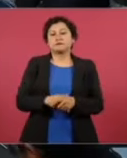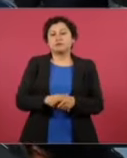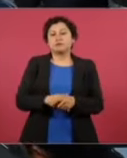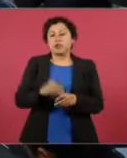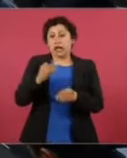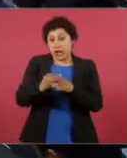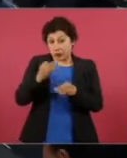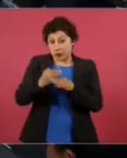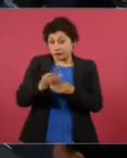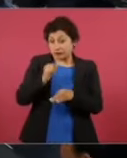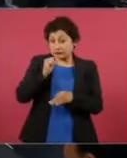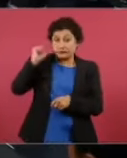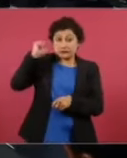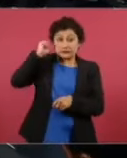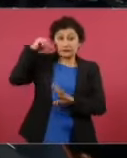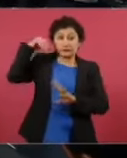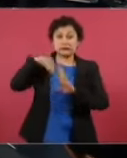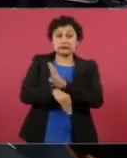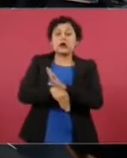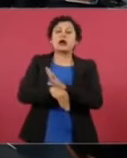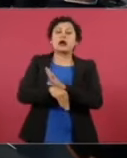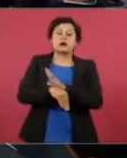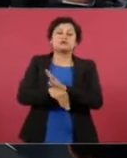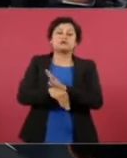caímos al segundo.